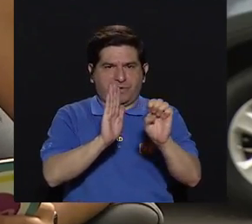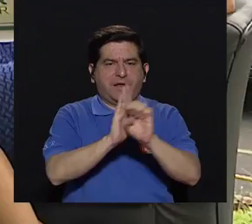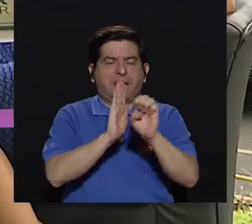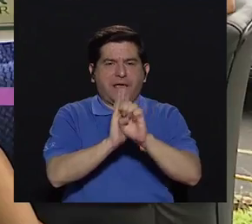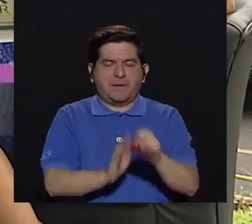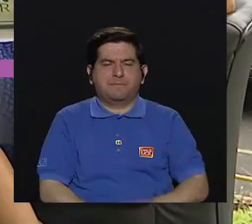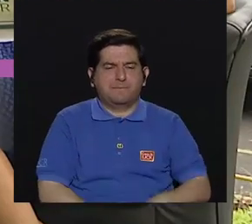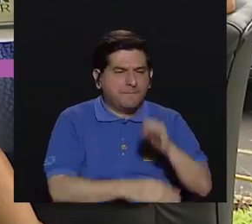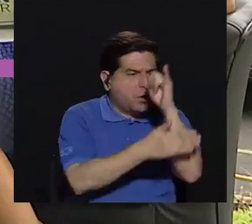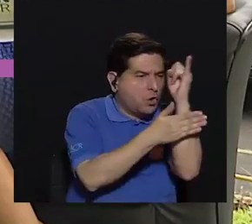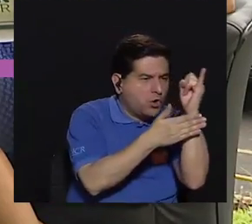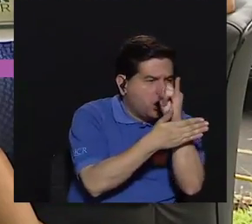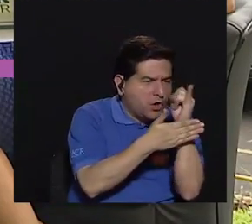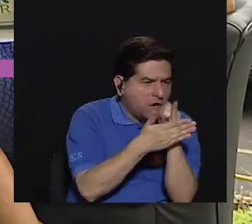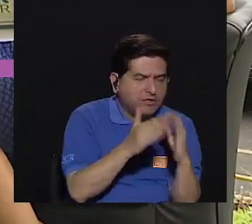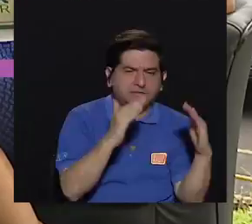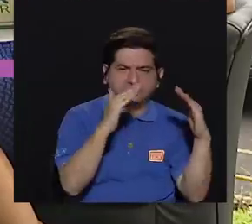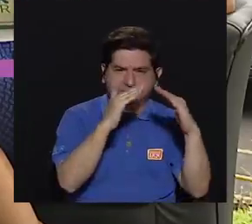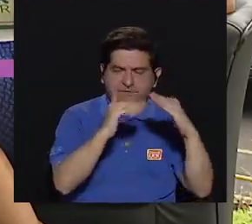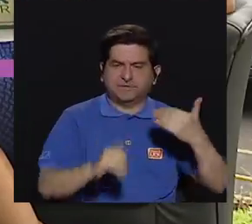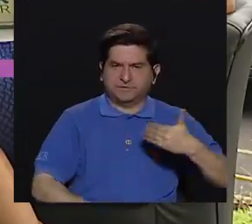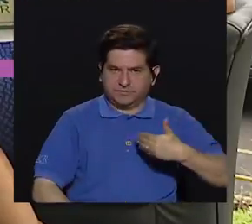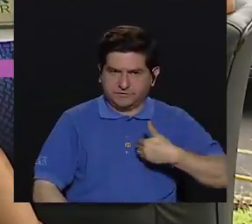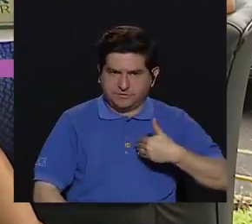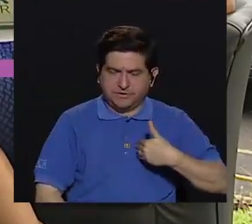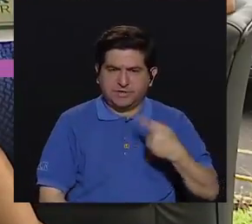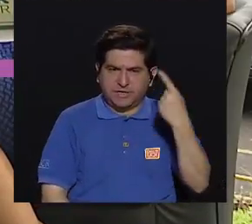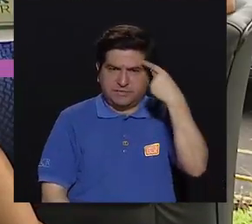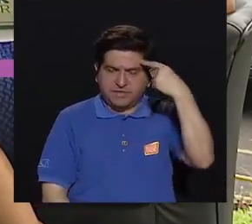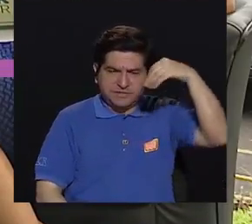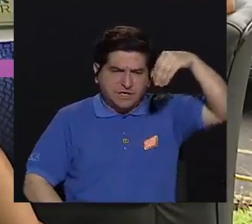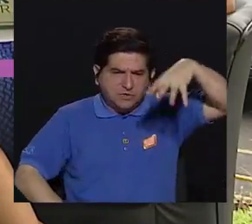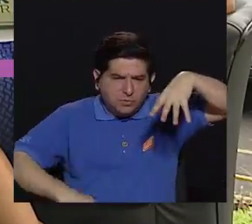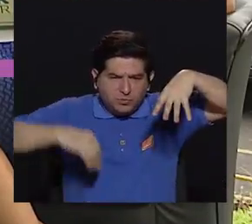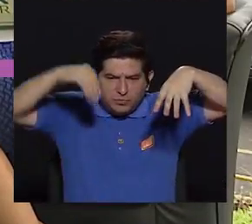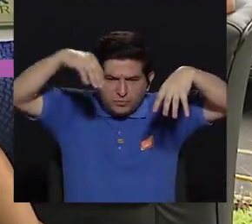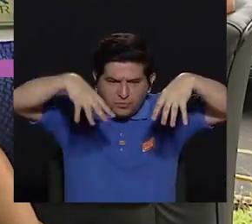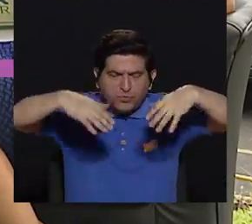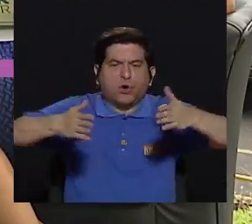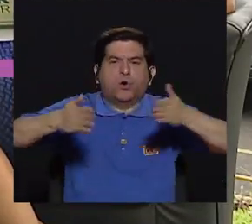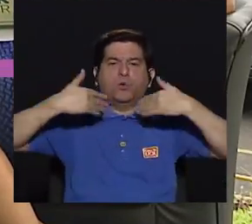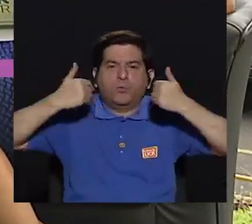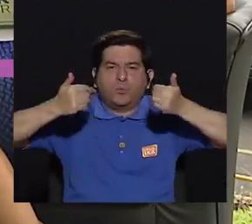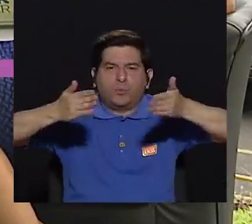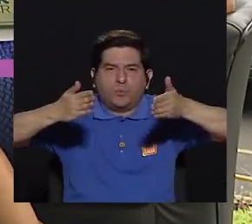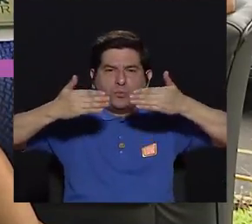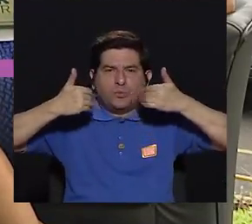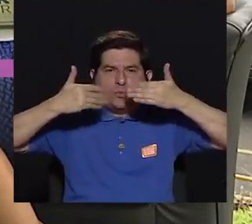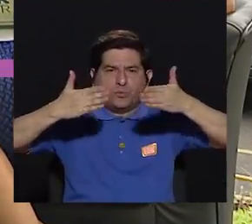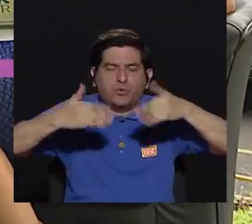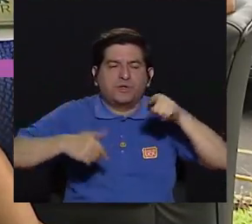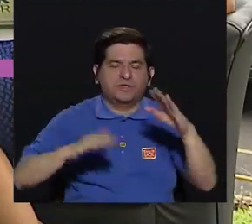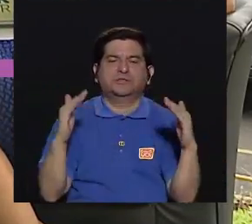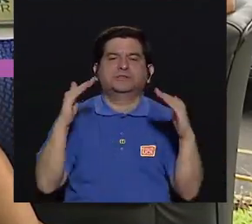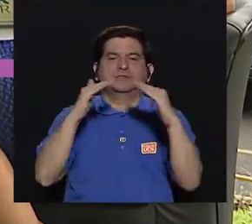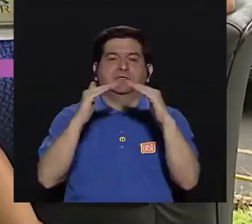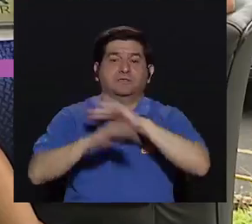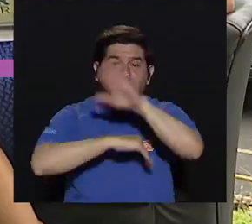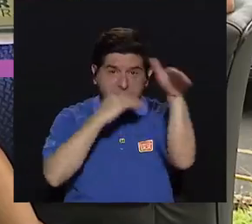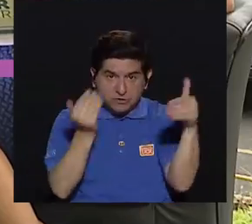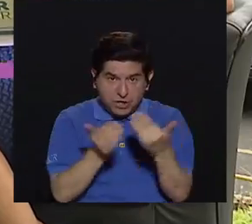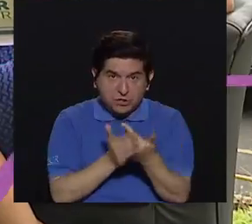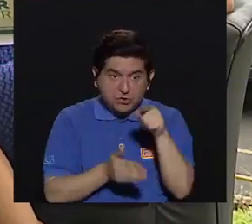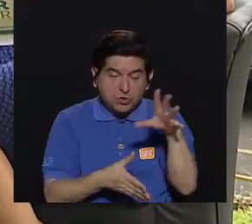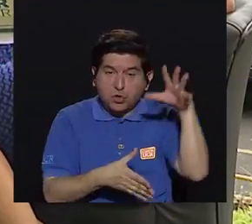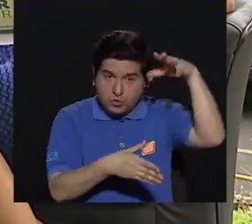ejemplo, con el diseño de la vivienda para la iluminación y la ventilación de la vivienda.